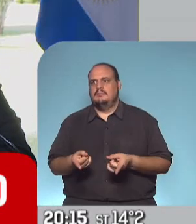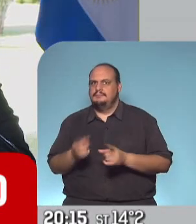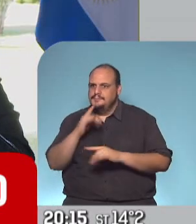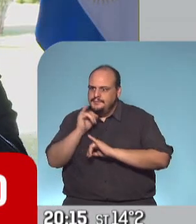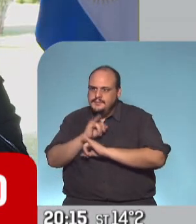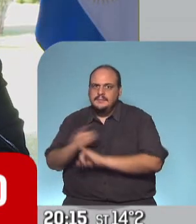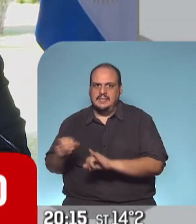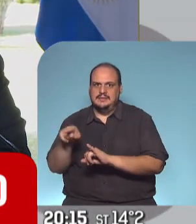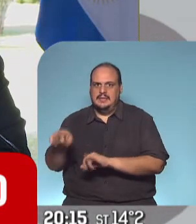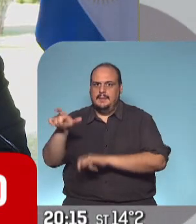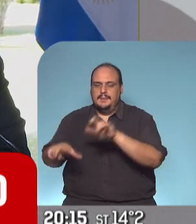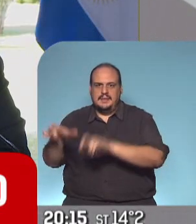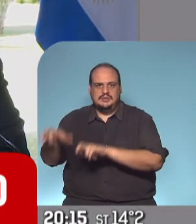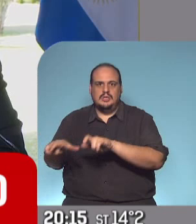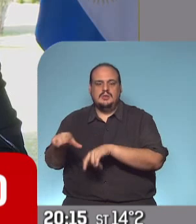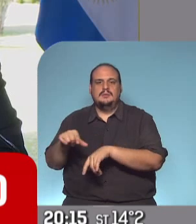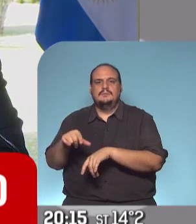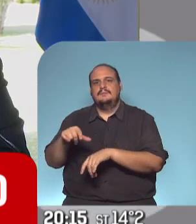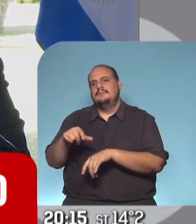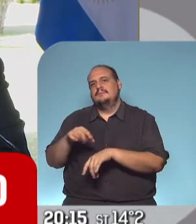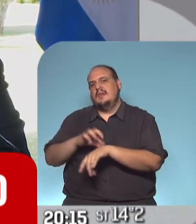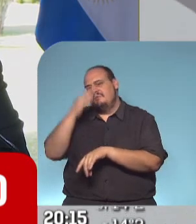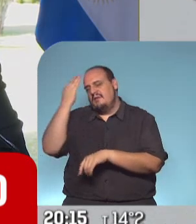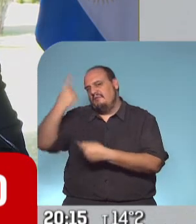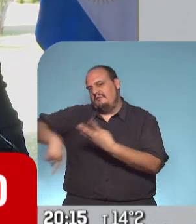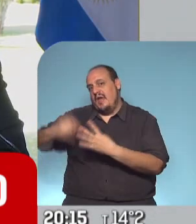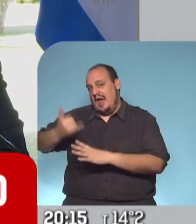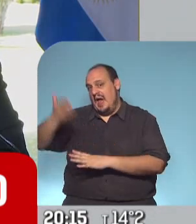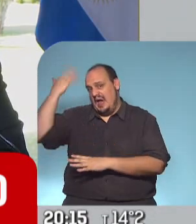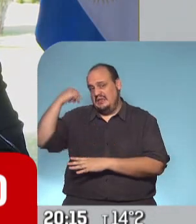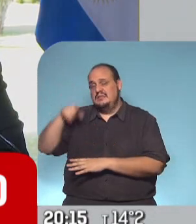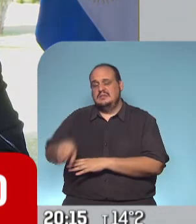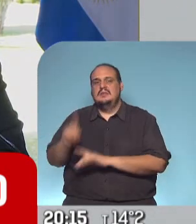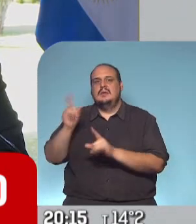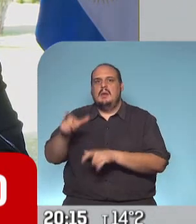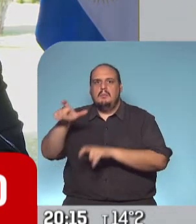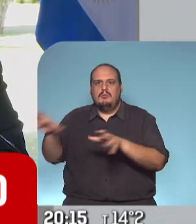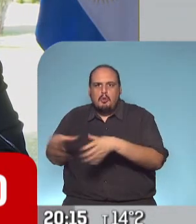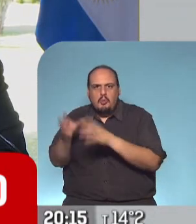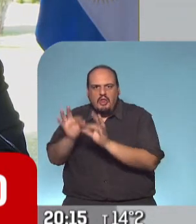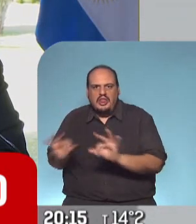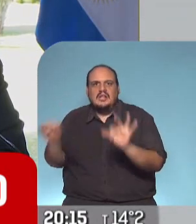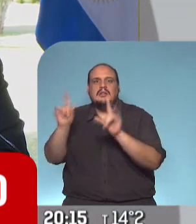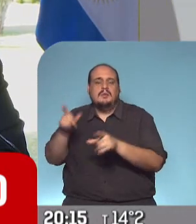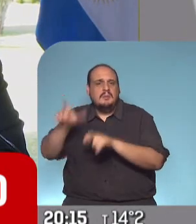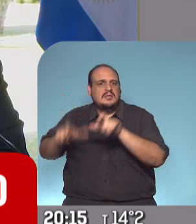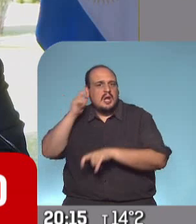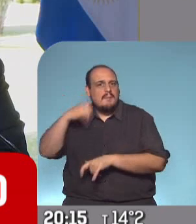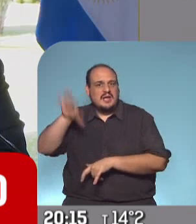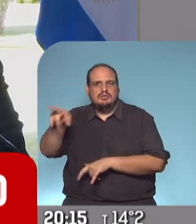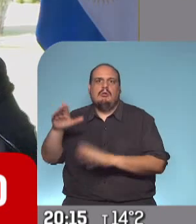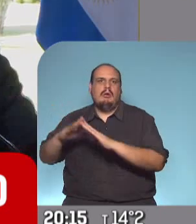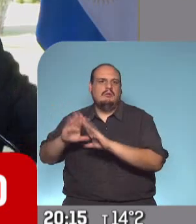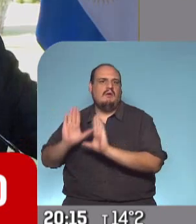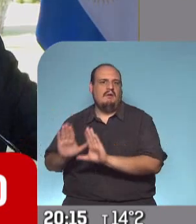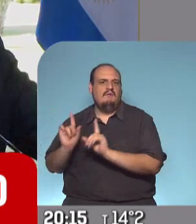mensaje de que quienes tienen enfermedades previas, quienes son una población de riesgo y también a los adultos mayores se queden en sus casas. Pero escuchábamos